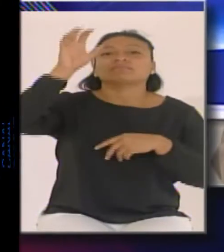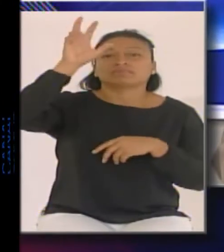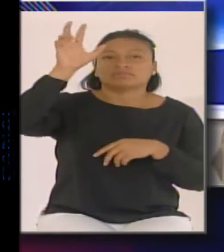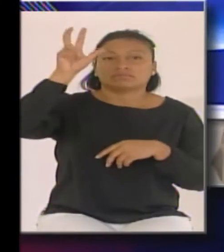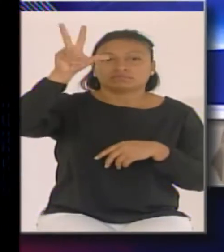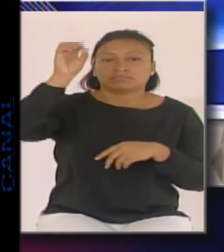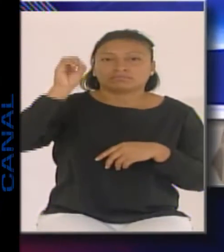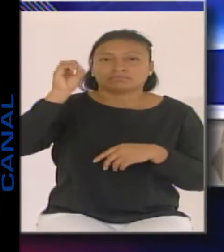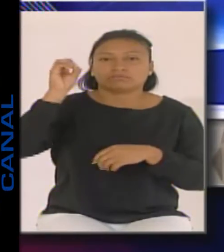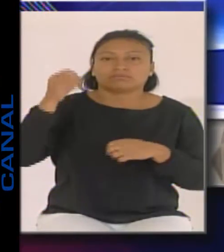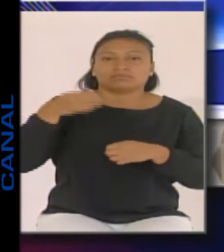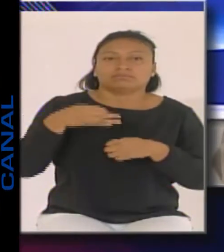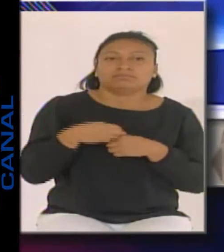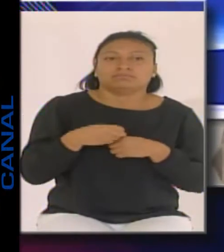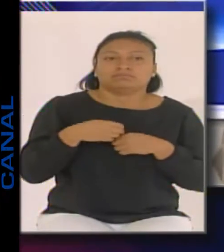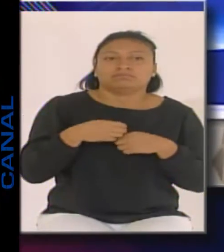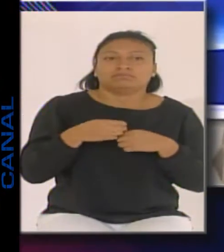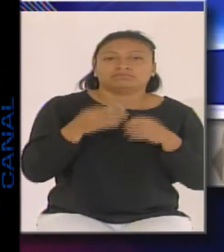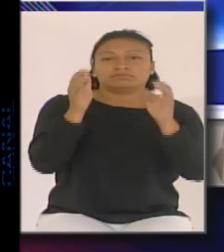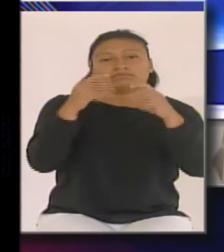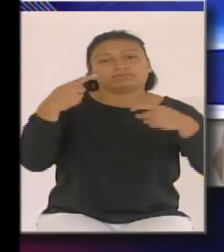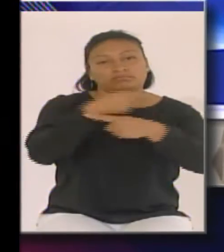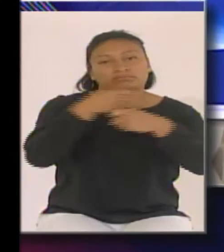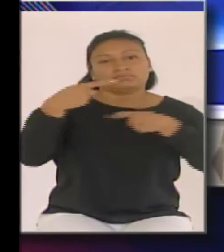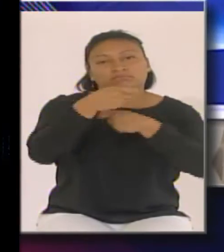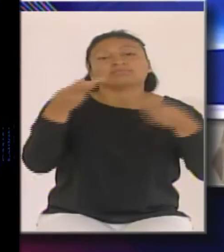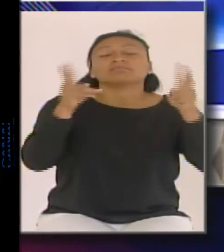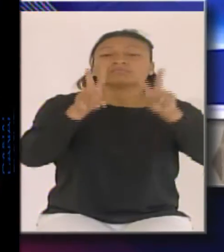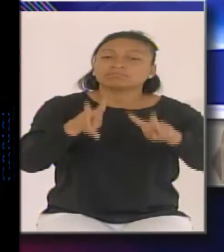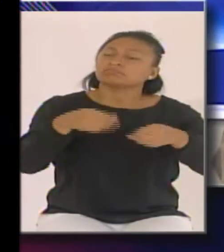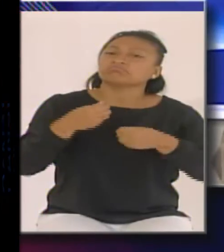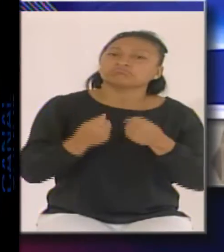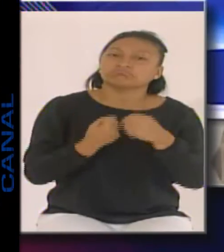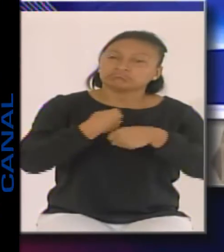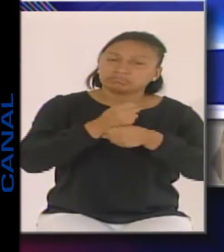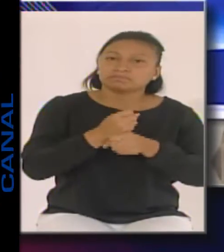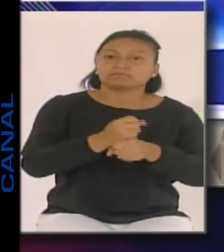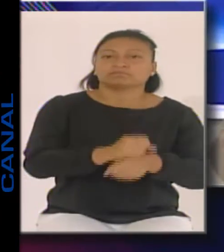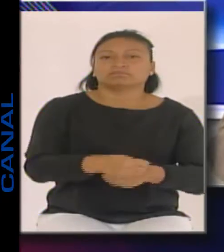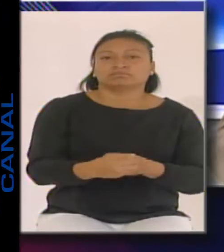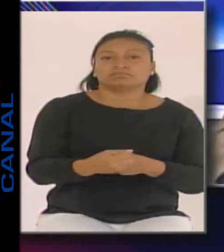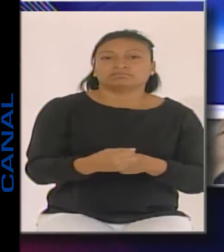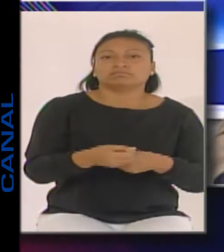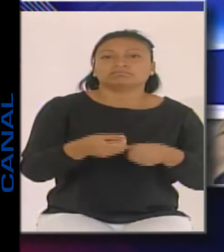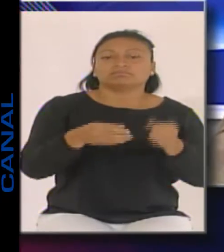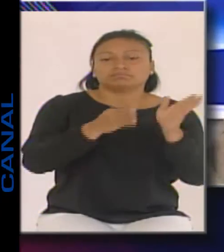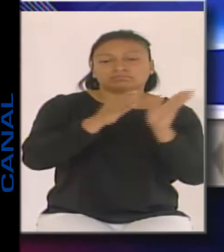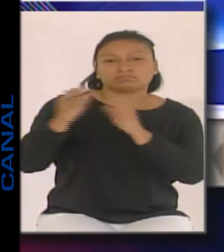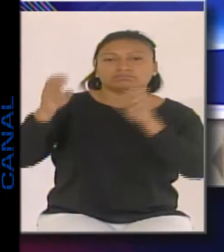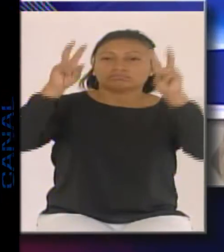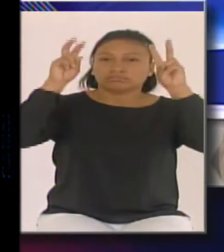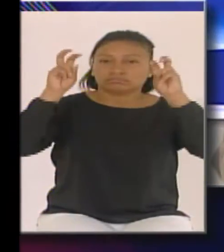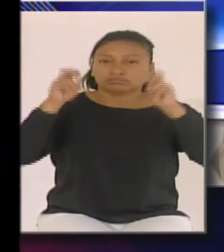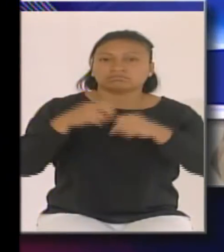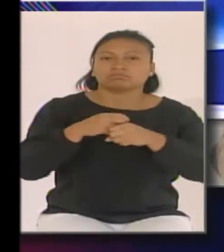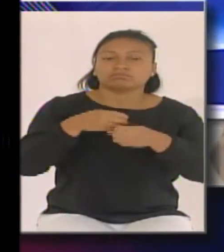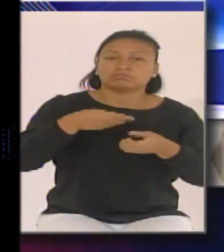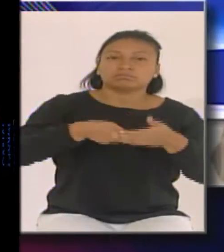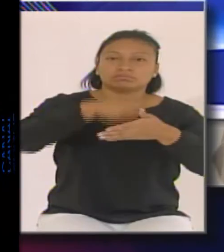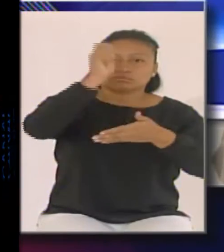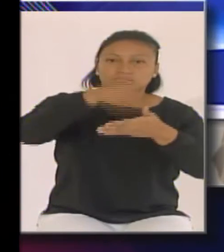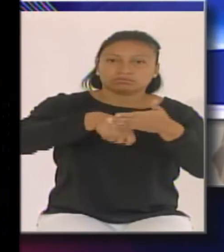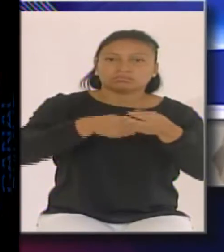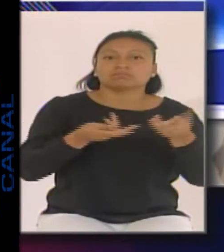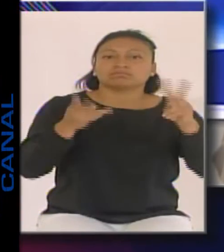Esa la designación que nos da la Agencia Nacional de Tránsito este periodo para tanto matrículas e